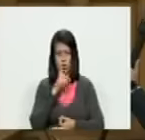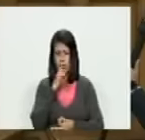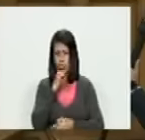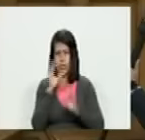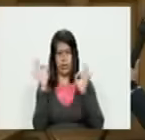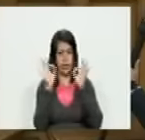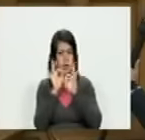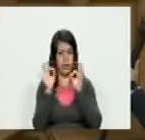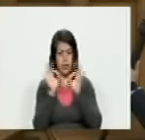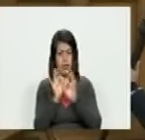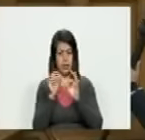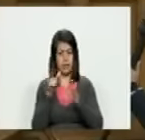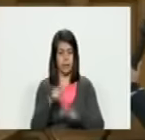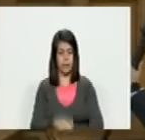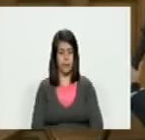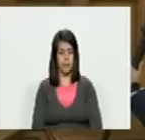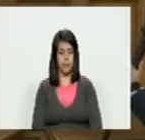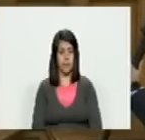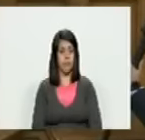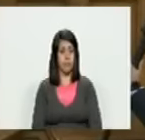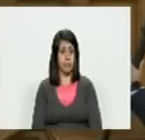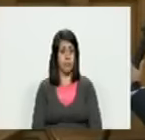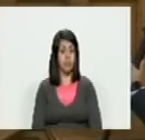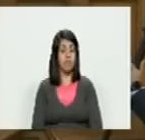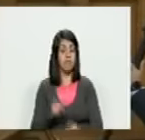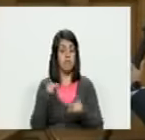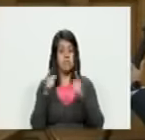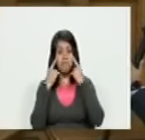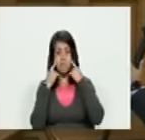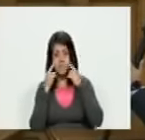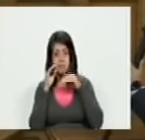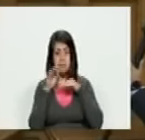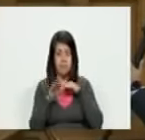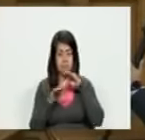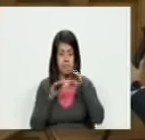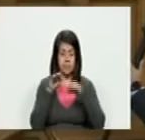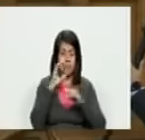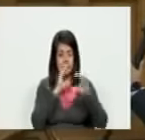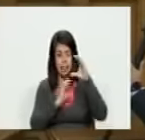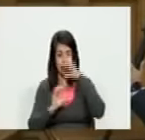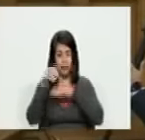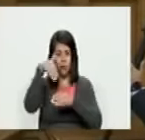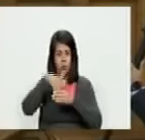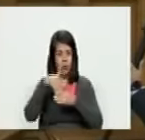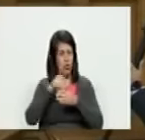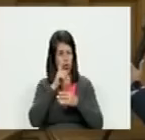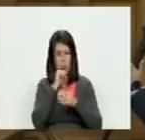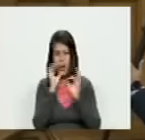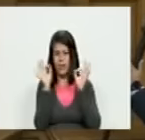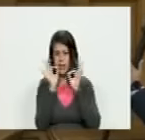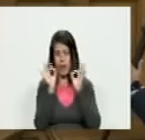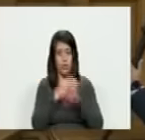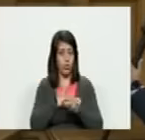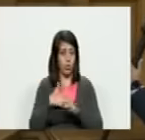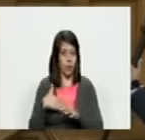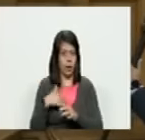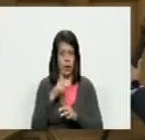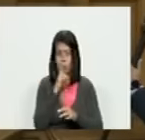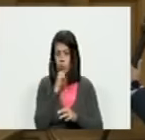ningún tipo de noción de rigurosidad científico electoral no lo tiene ni la quiere tener